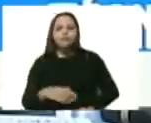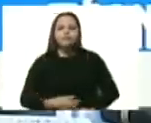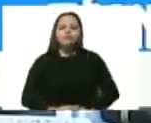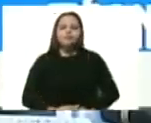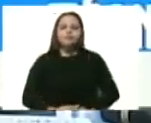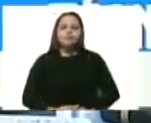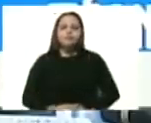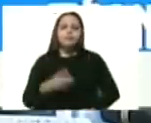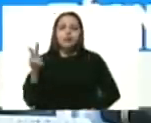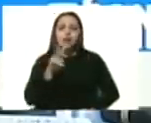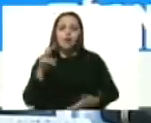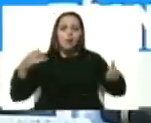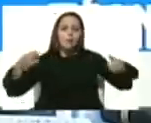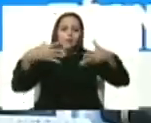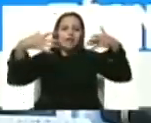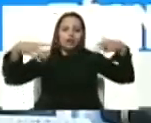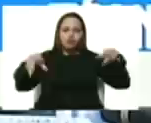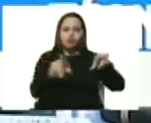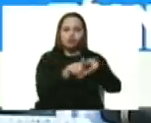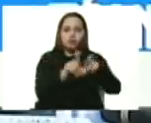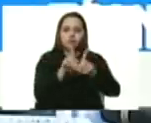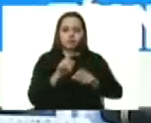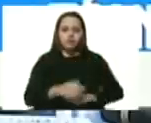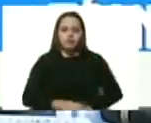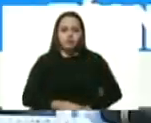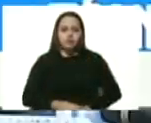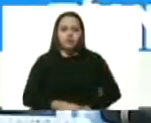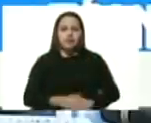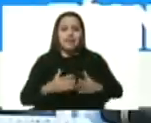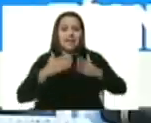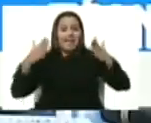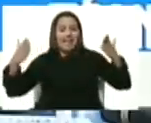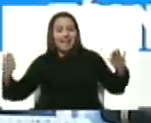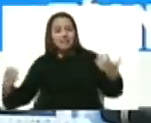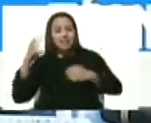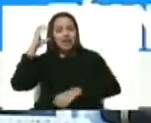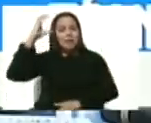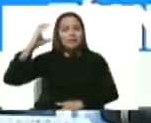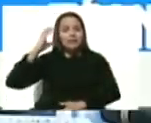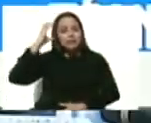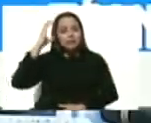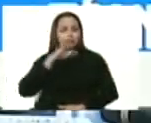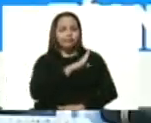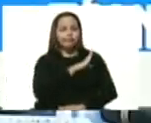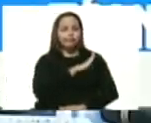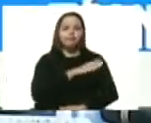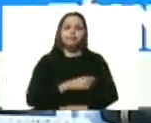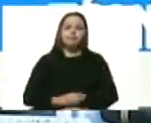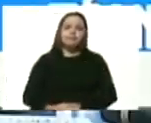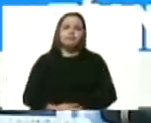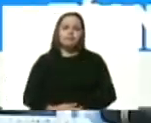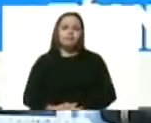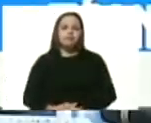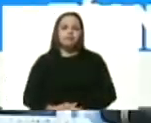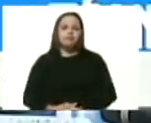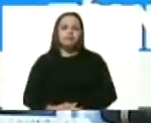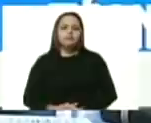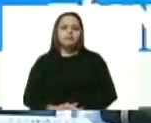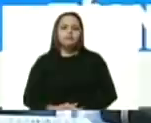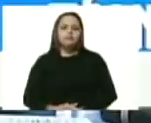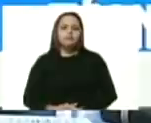Venezuela es milagroso por las amplias potencialidades que tenemos como